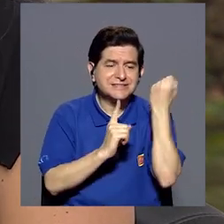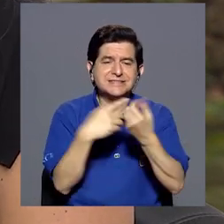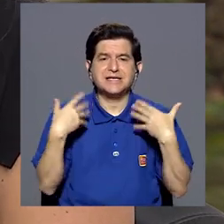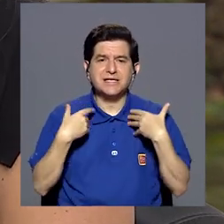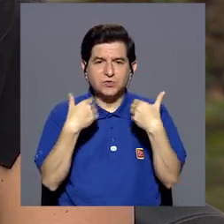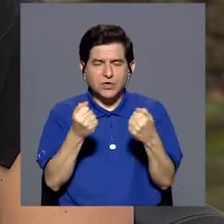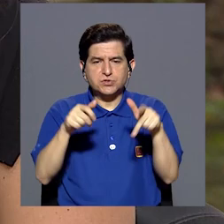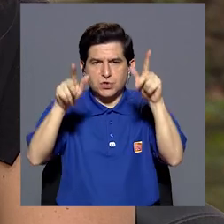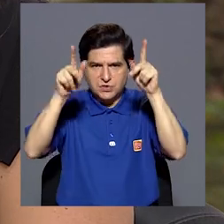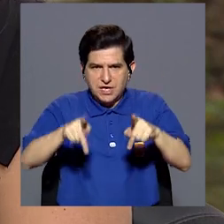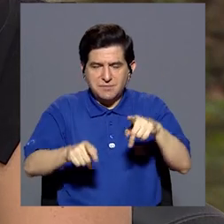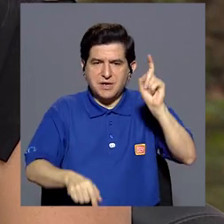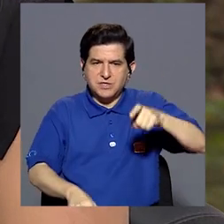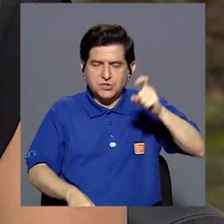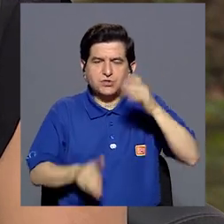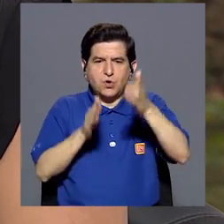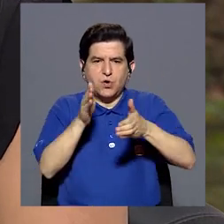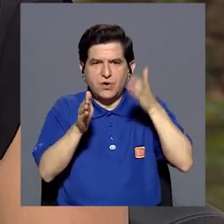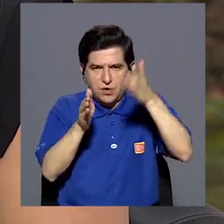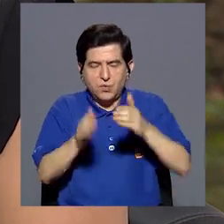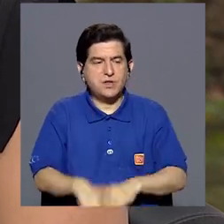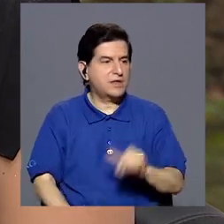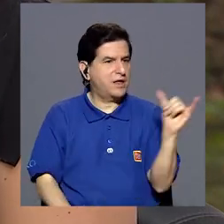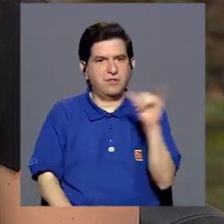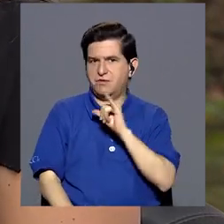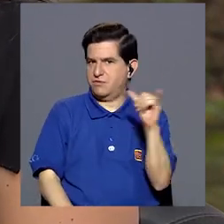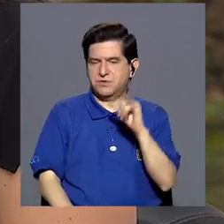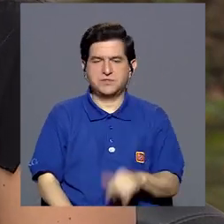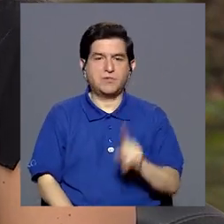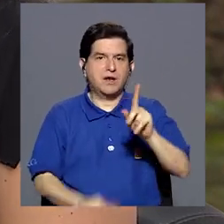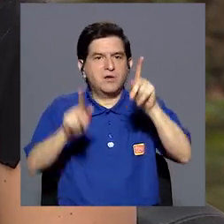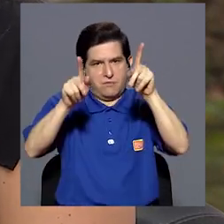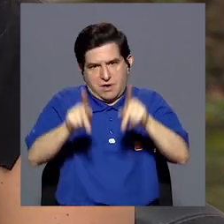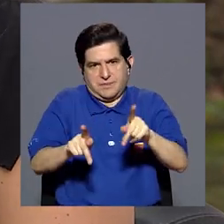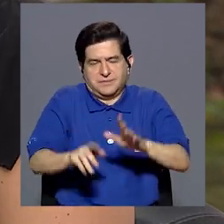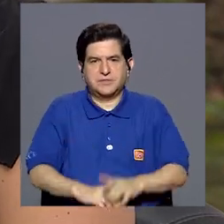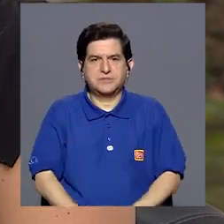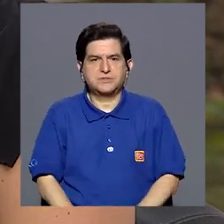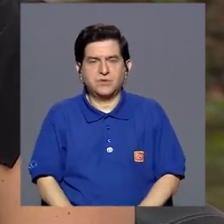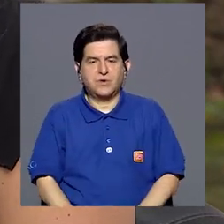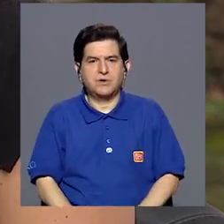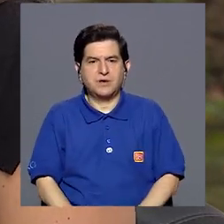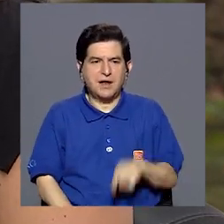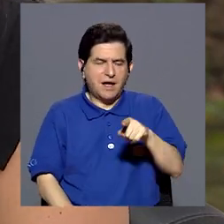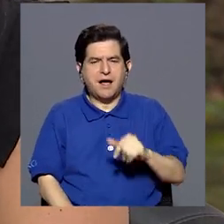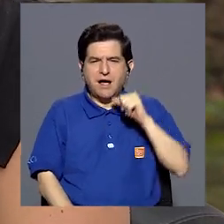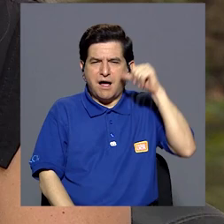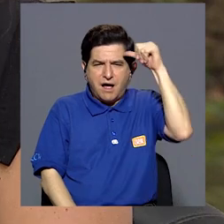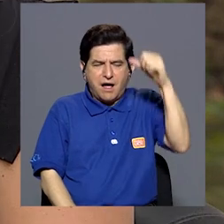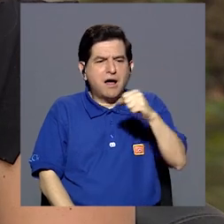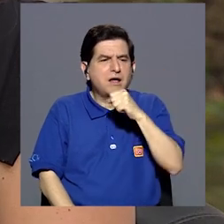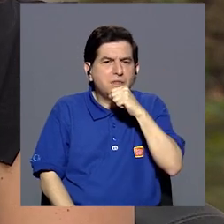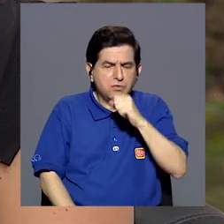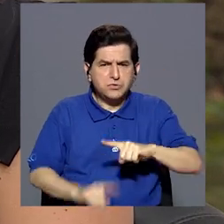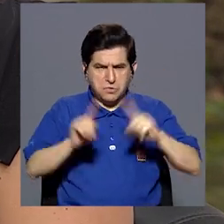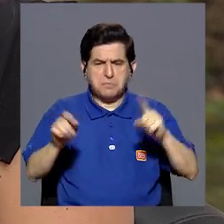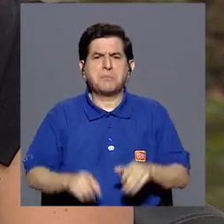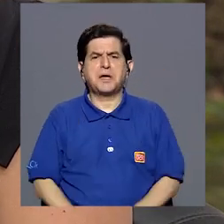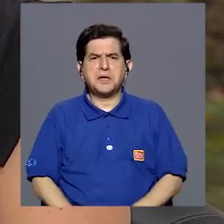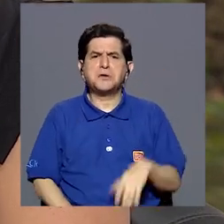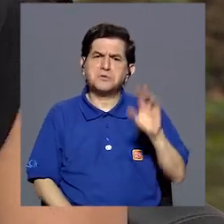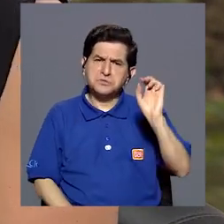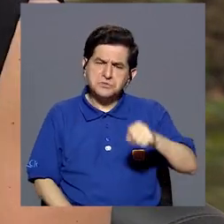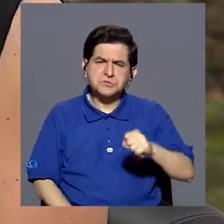condición de salud de la persona que requiere el cuido. No es lo mismo cuidar a una persona mayor que todavía maneja